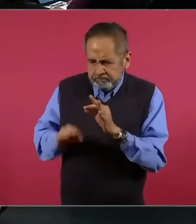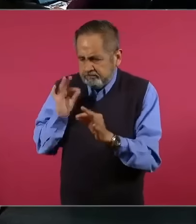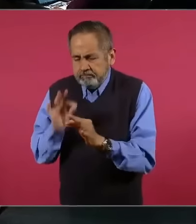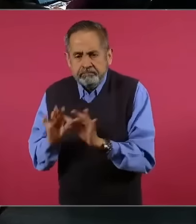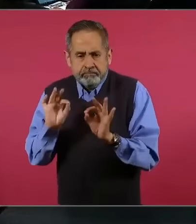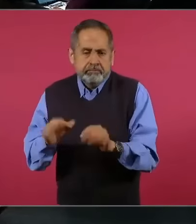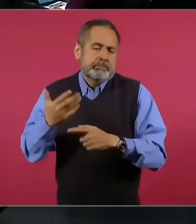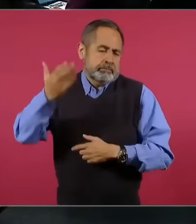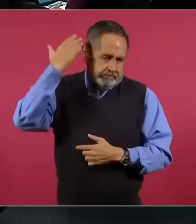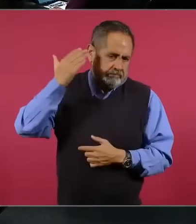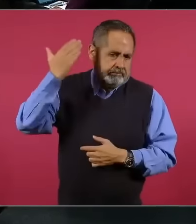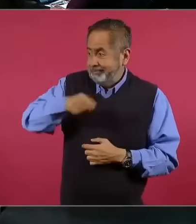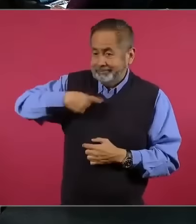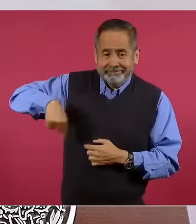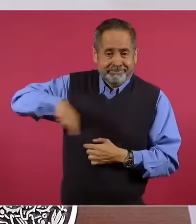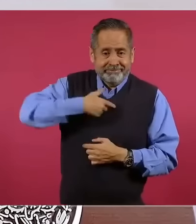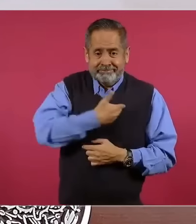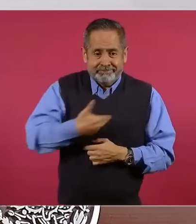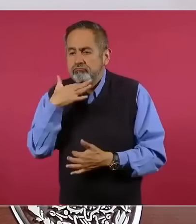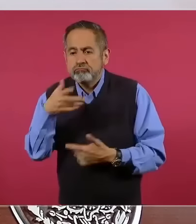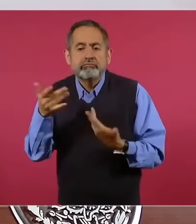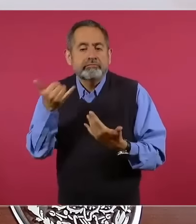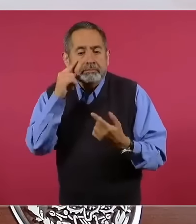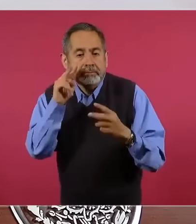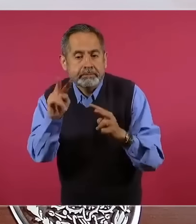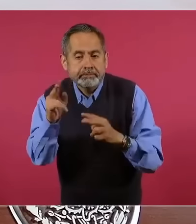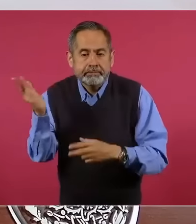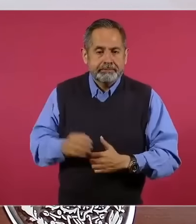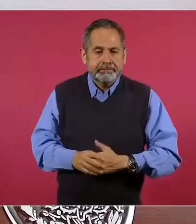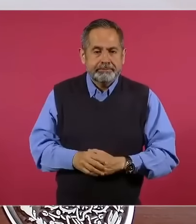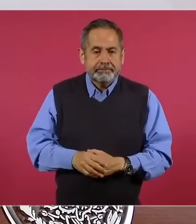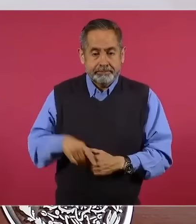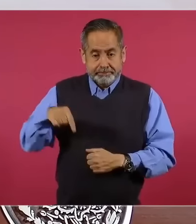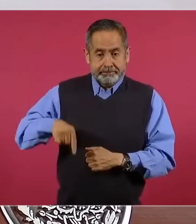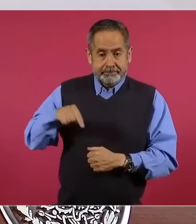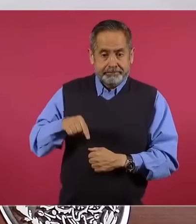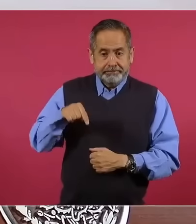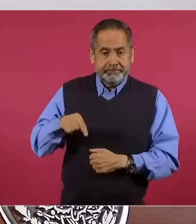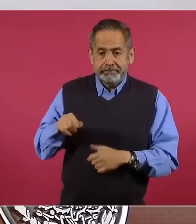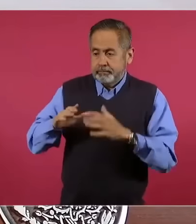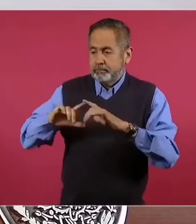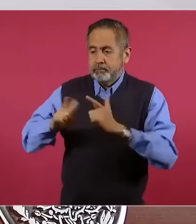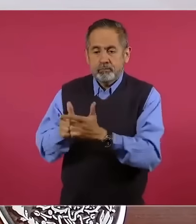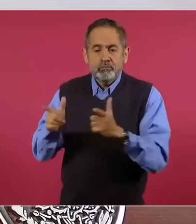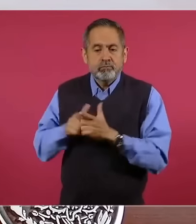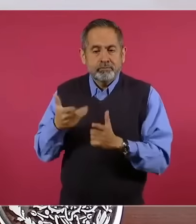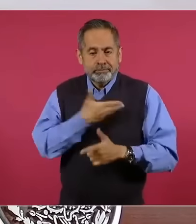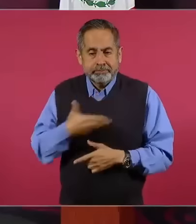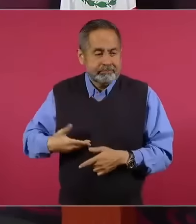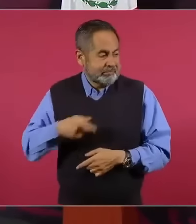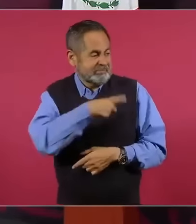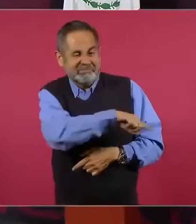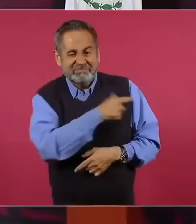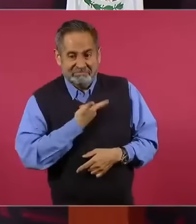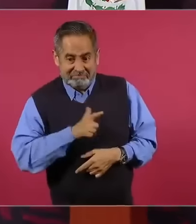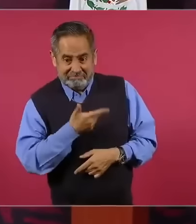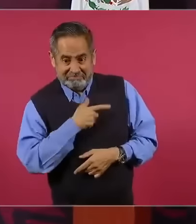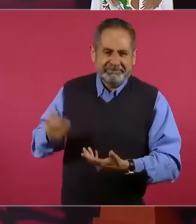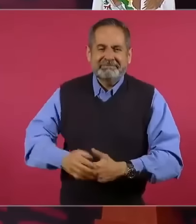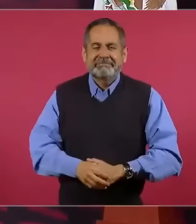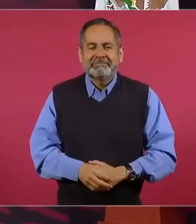Ejecutivo la corrupción. Ya, miren, el Ejecutivo. Que no les guste a nuestros